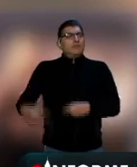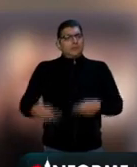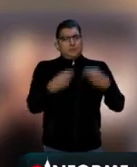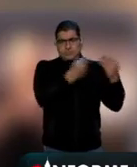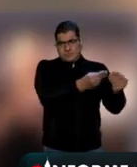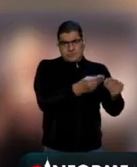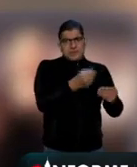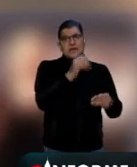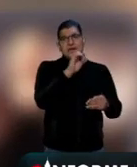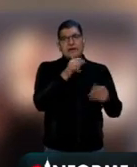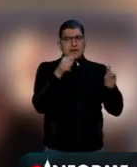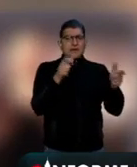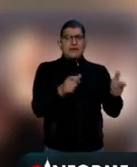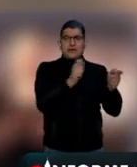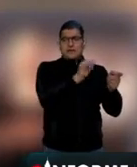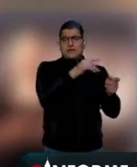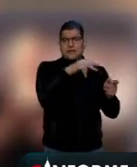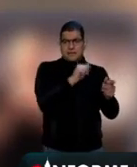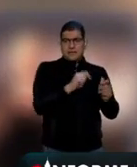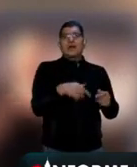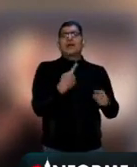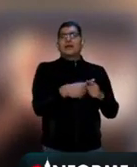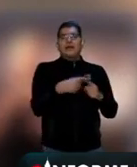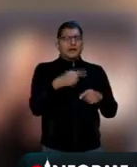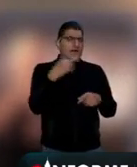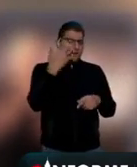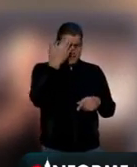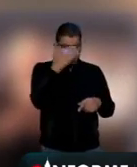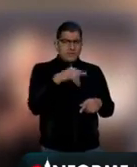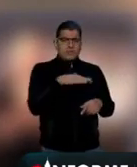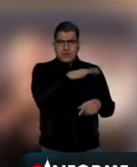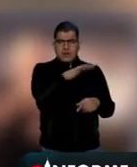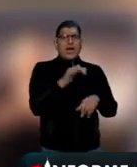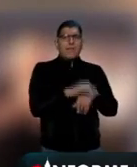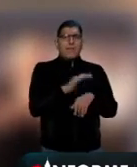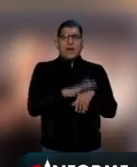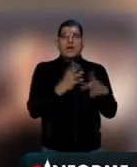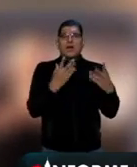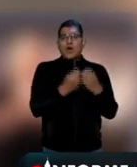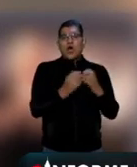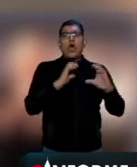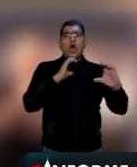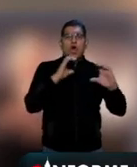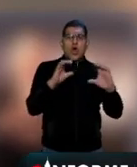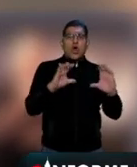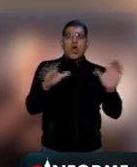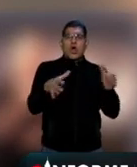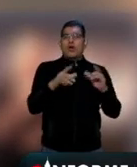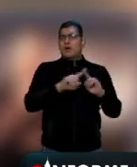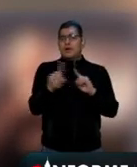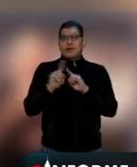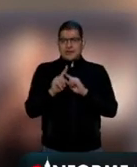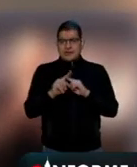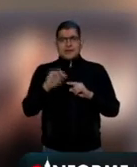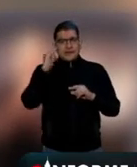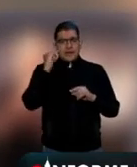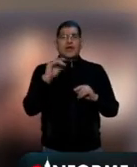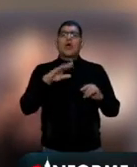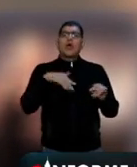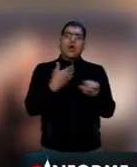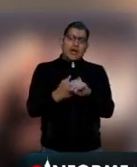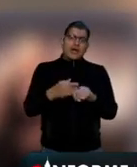Defensa Nacional, a el que todos reconocemos como amigo de las comunidades indígenas, antineoliberal y